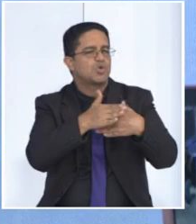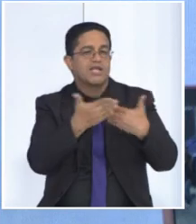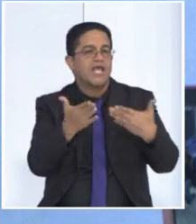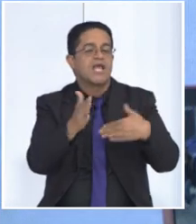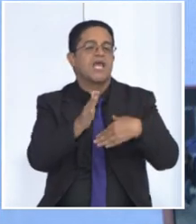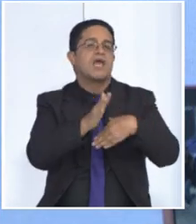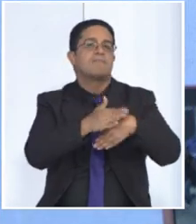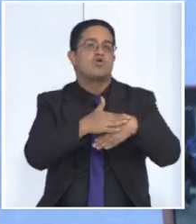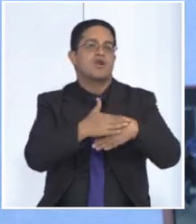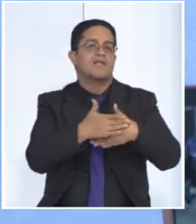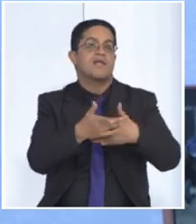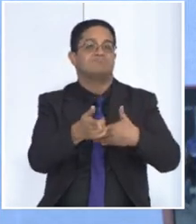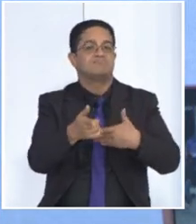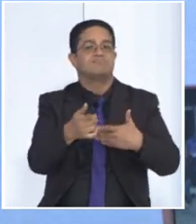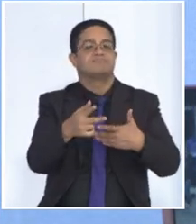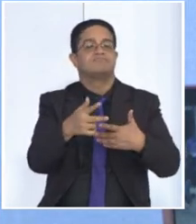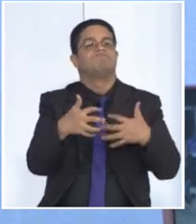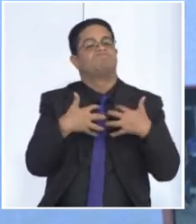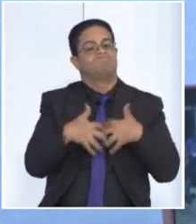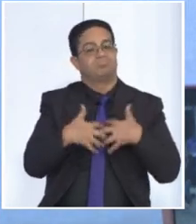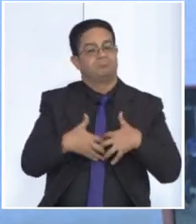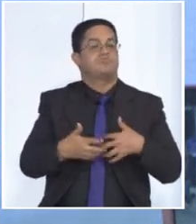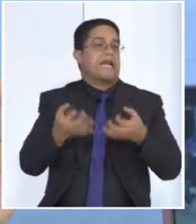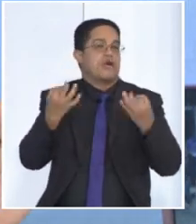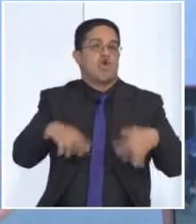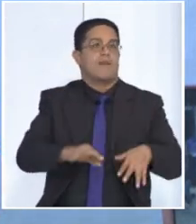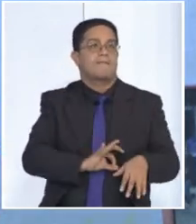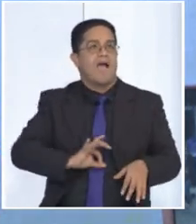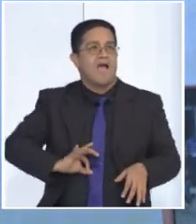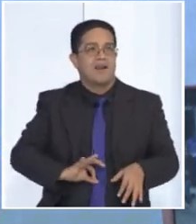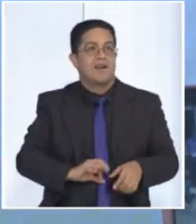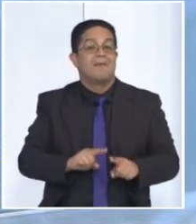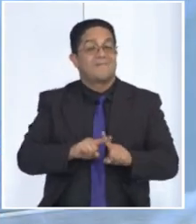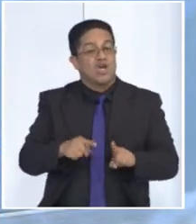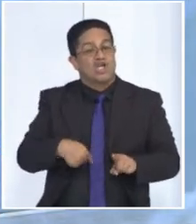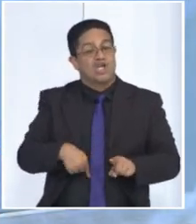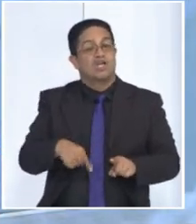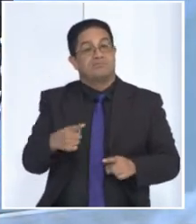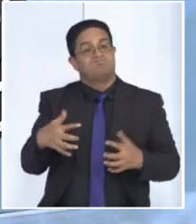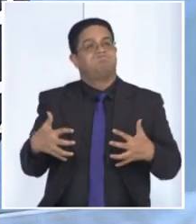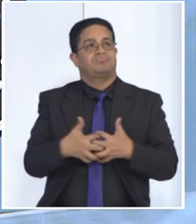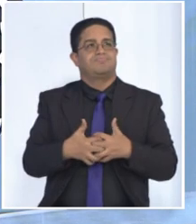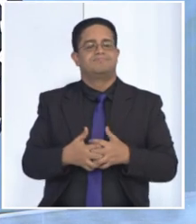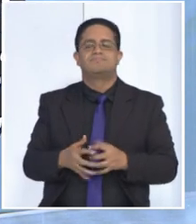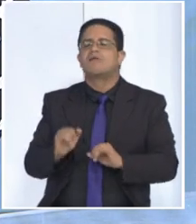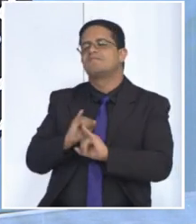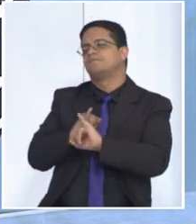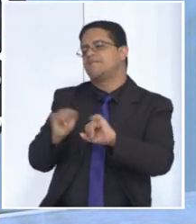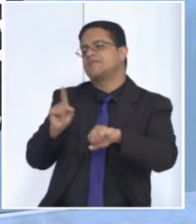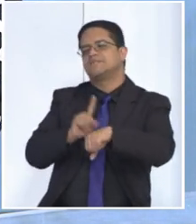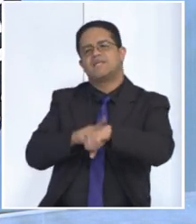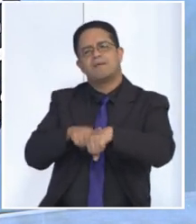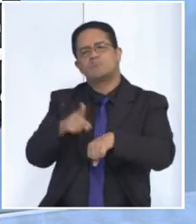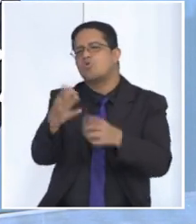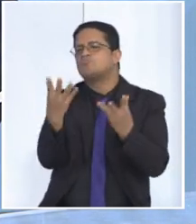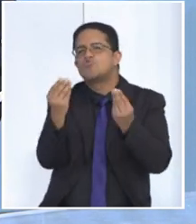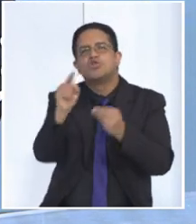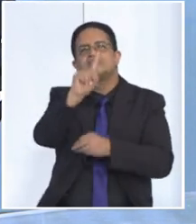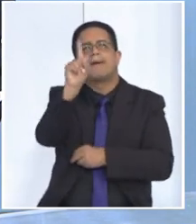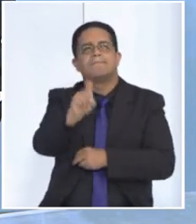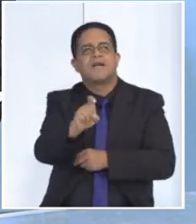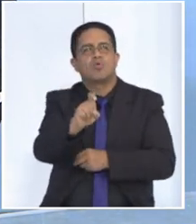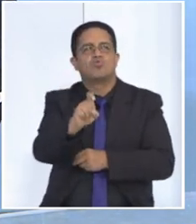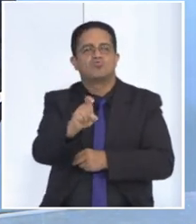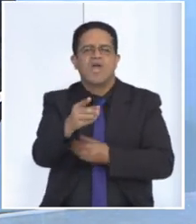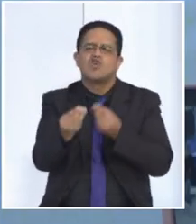desregularidad de la microbiota intestinal y el resto son inflamatorios. Se nos terminó el tiempo pero quedaron muchas preguntas, así que vamos a darle